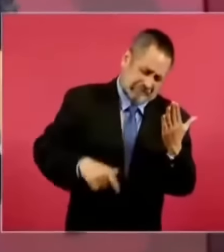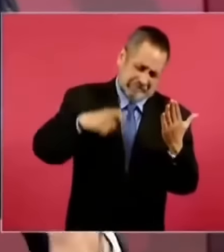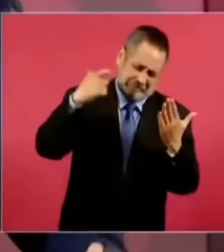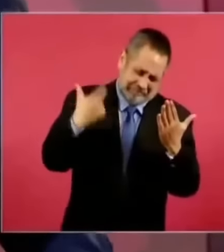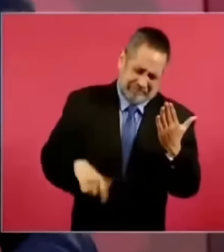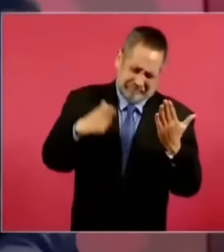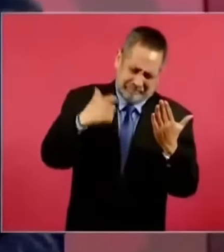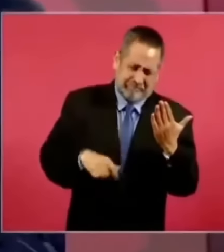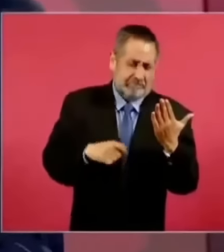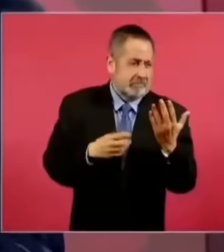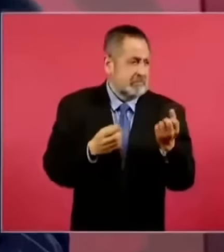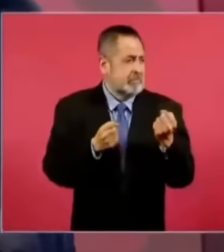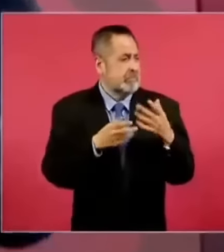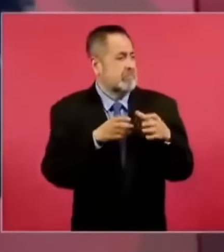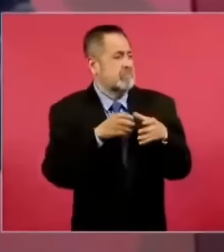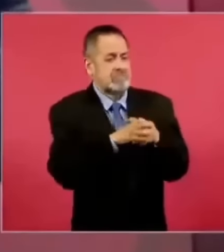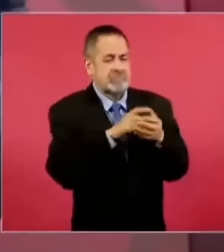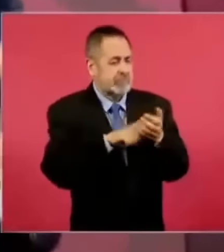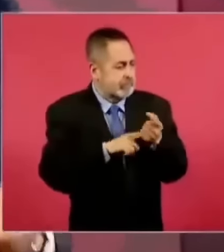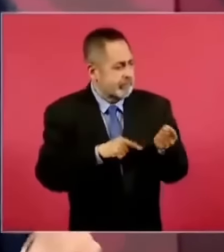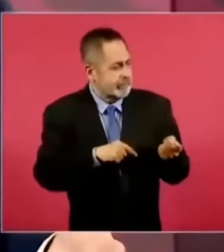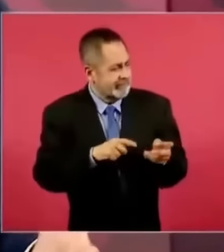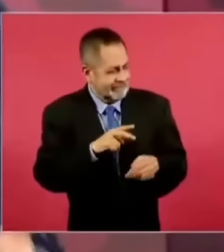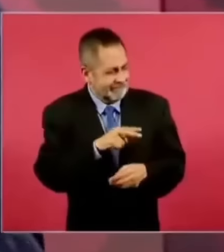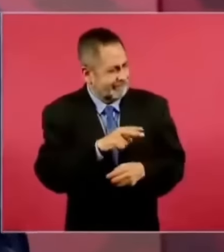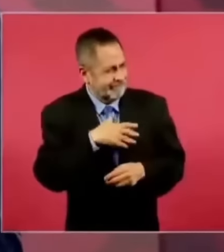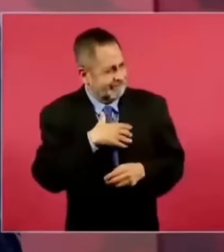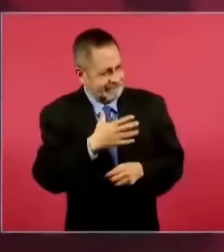que debería dar vergüenza,